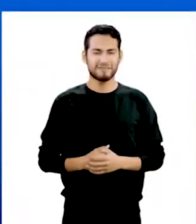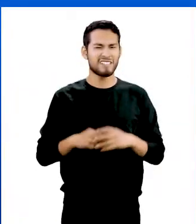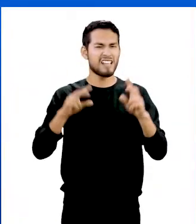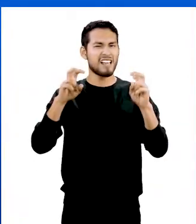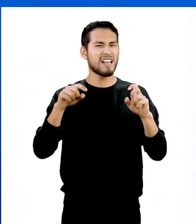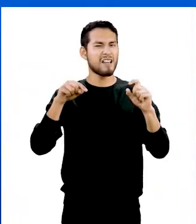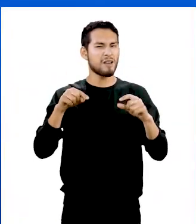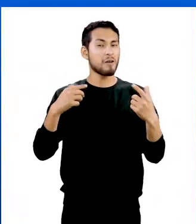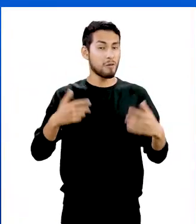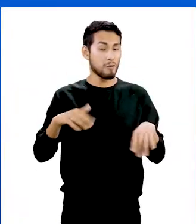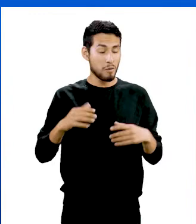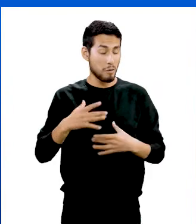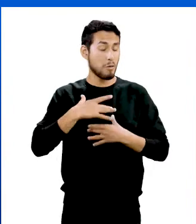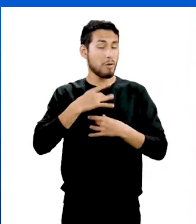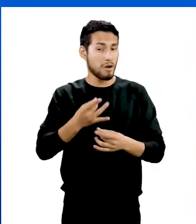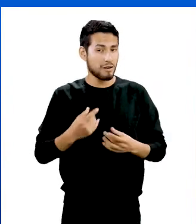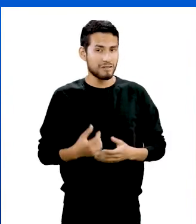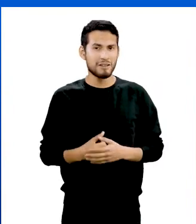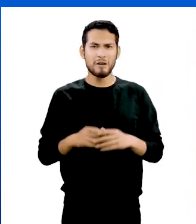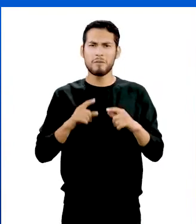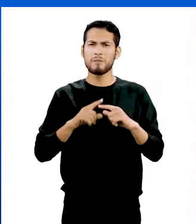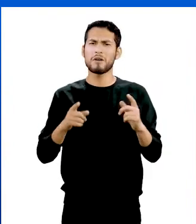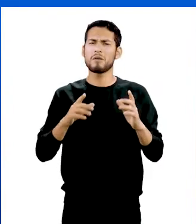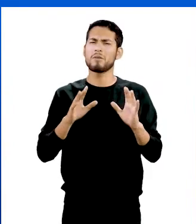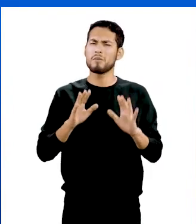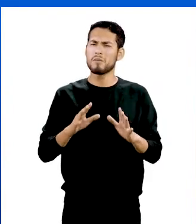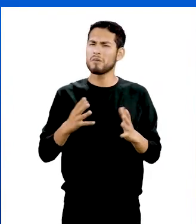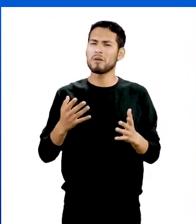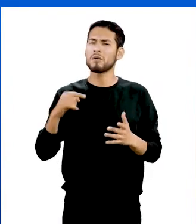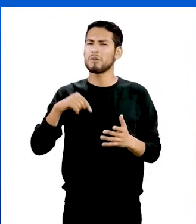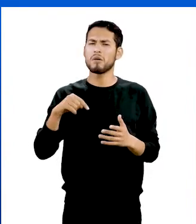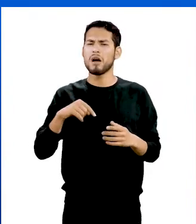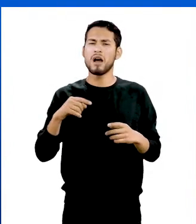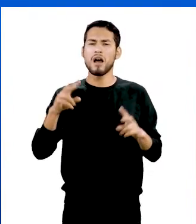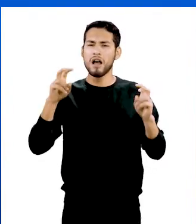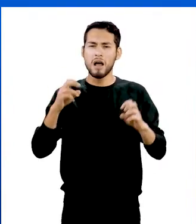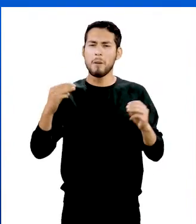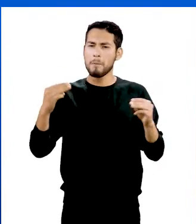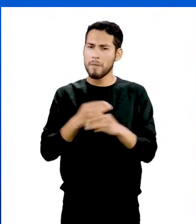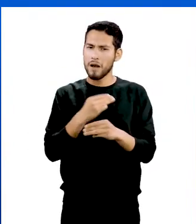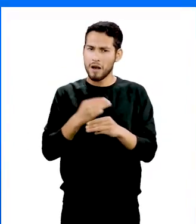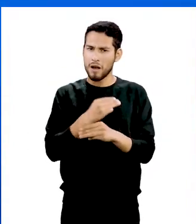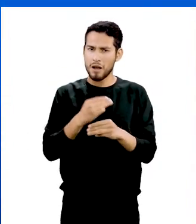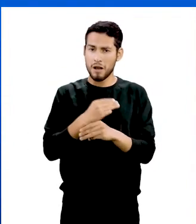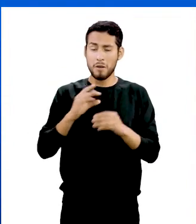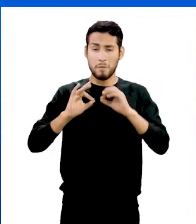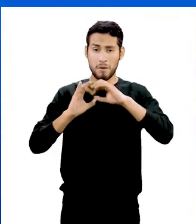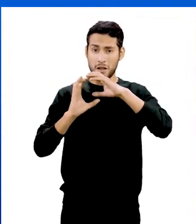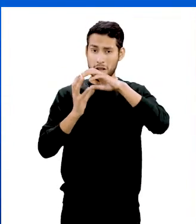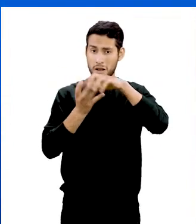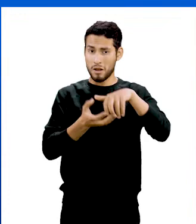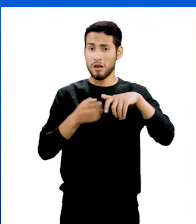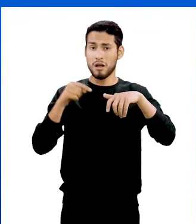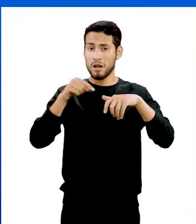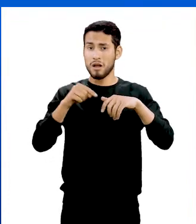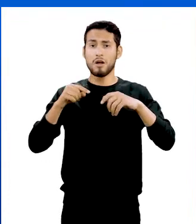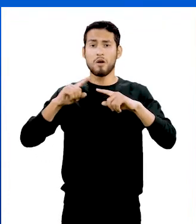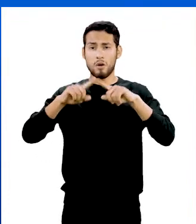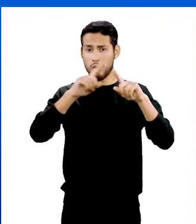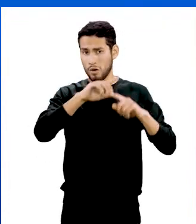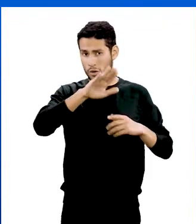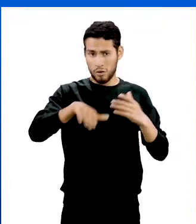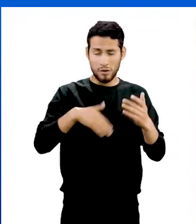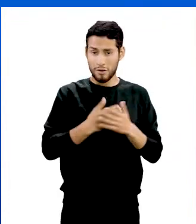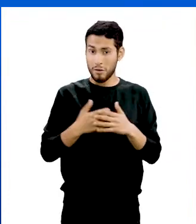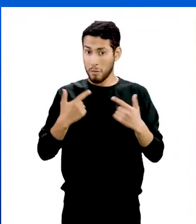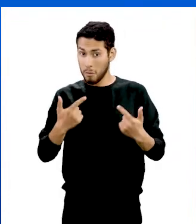Este tema sí que tiene un nombre interesante, pero por lo que entiendo vamos a hablar sobre las matemáticas de los planetas, de las constelaciones